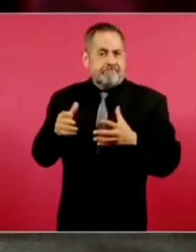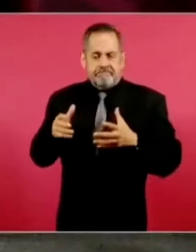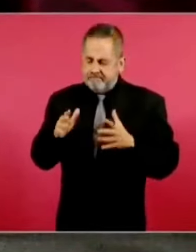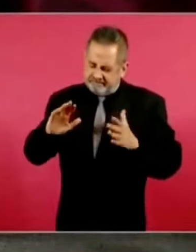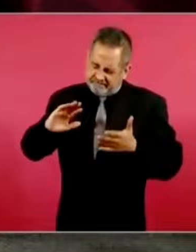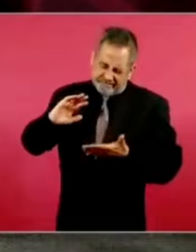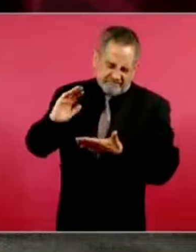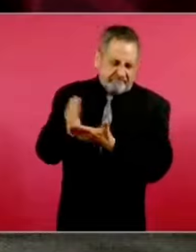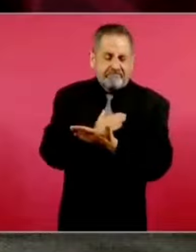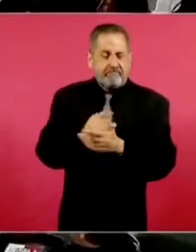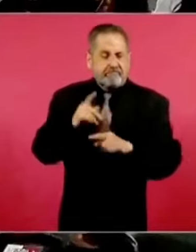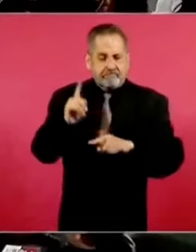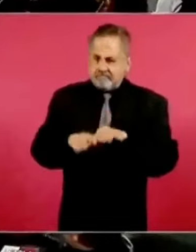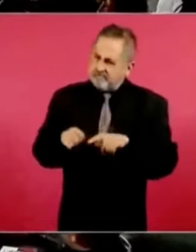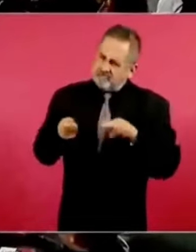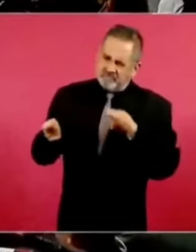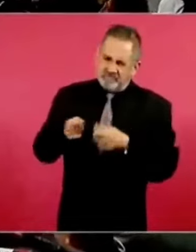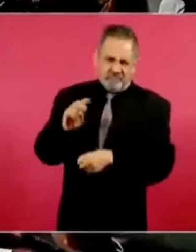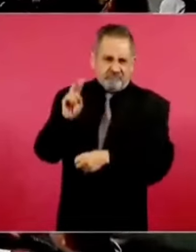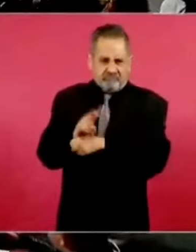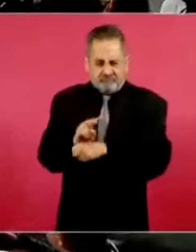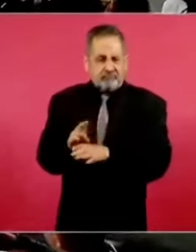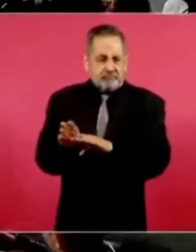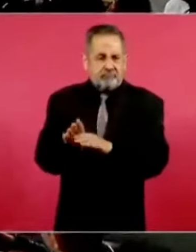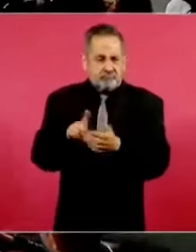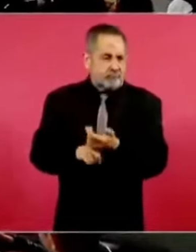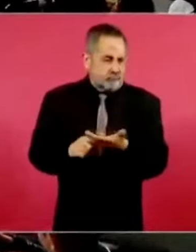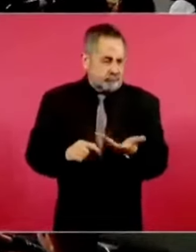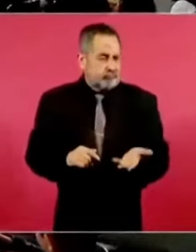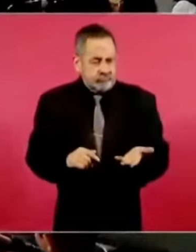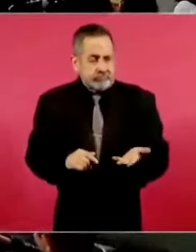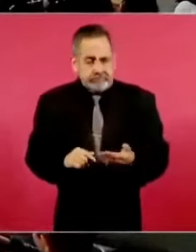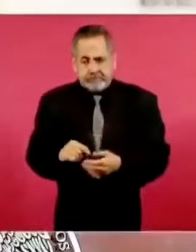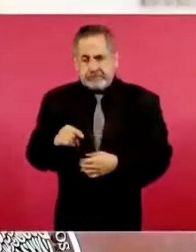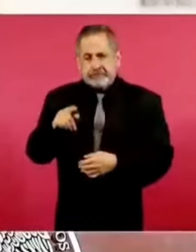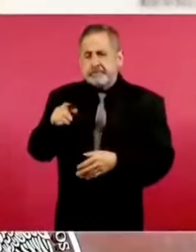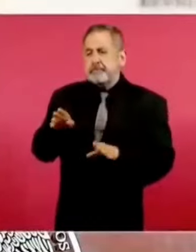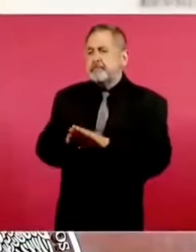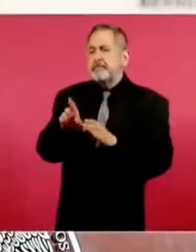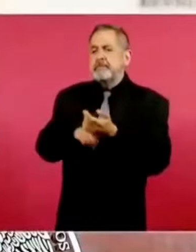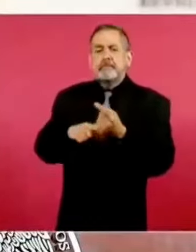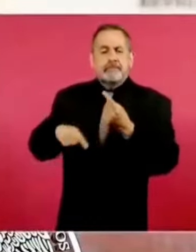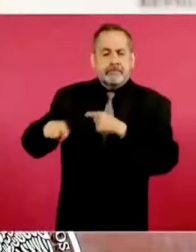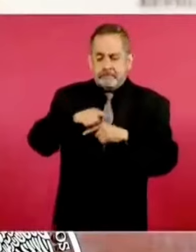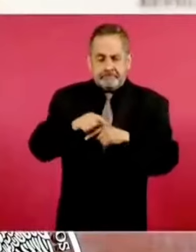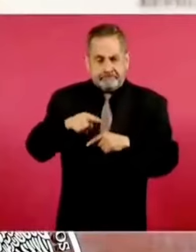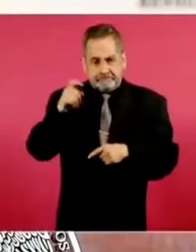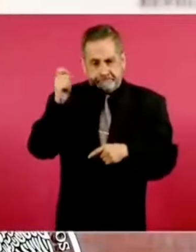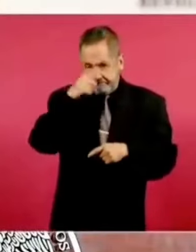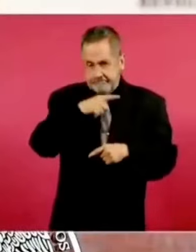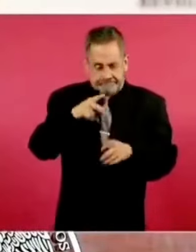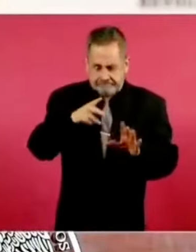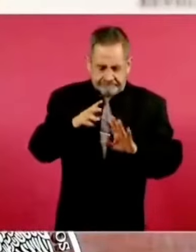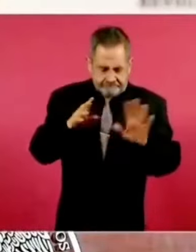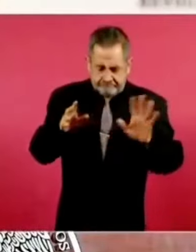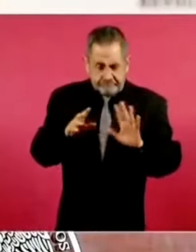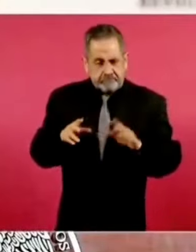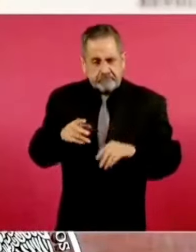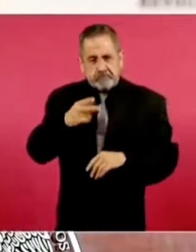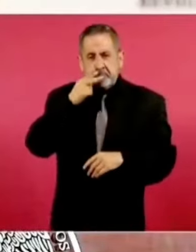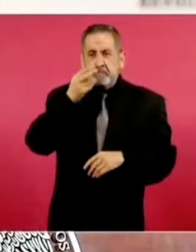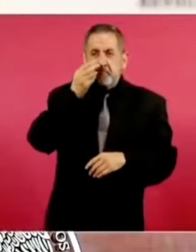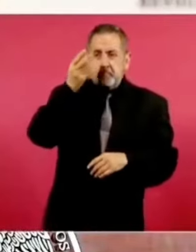importante del control y desde luego ahora con los usos todavía más sofisticados que oímos de los